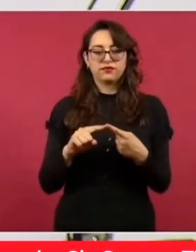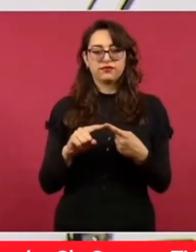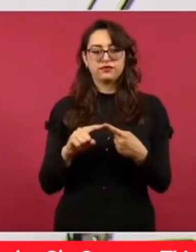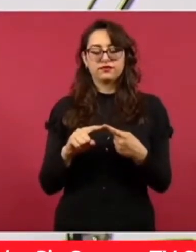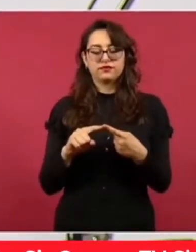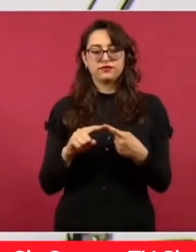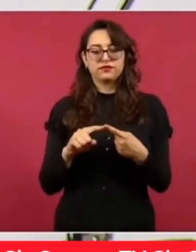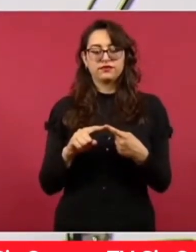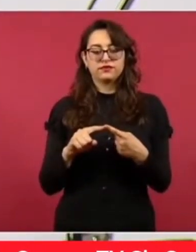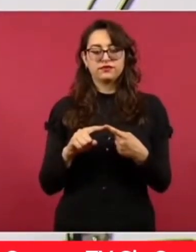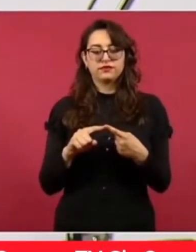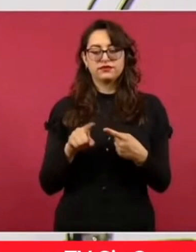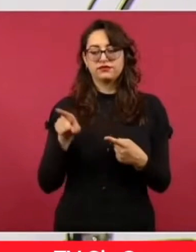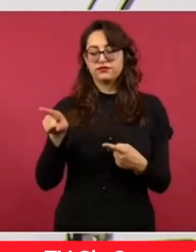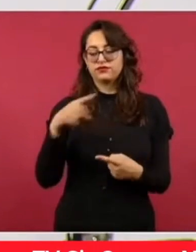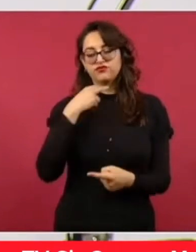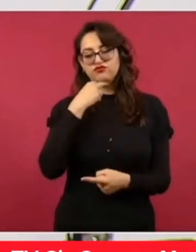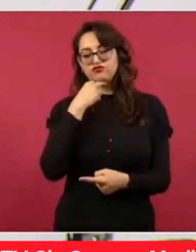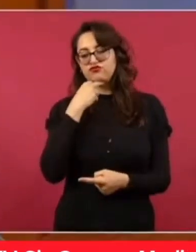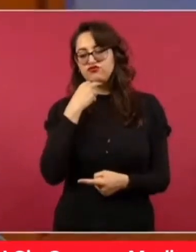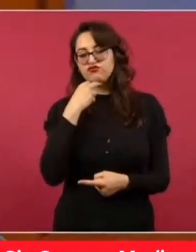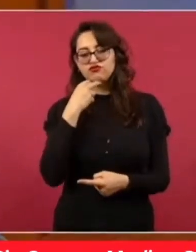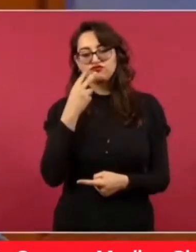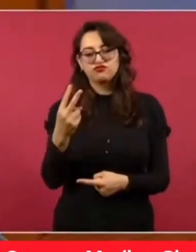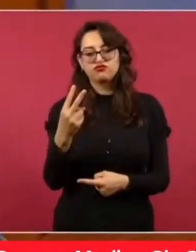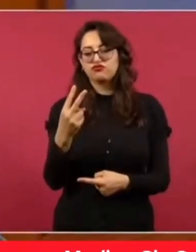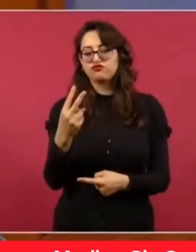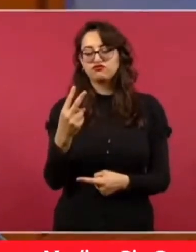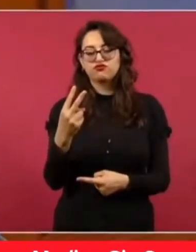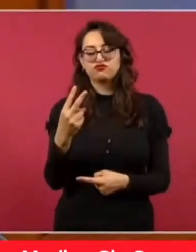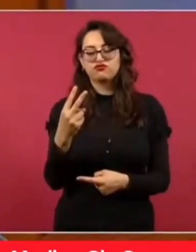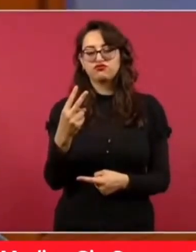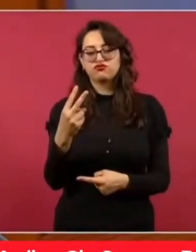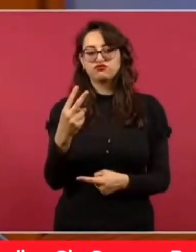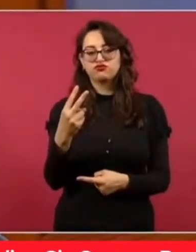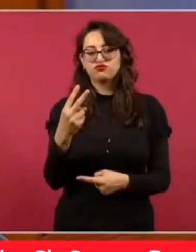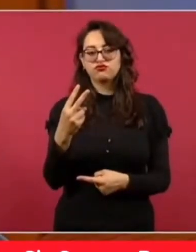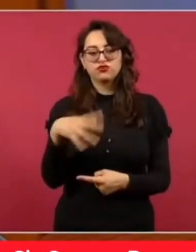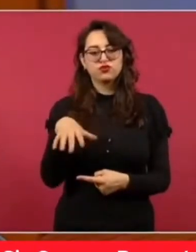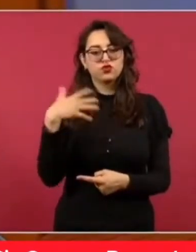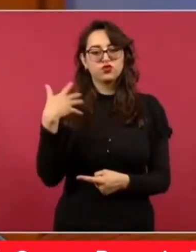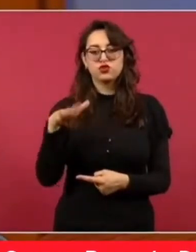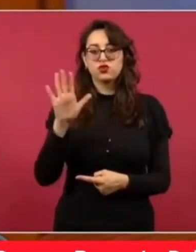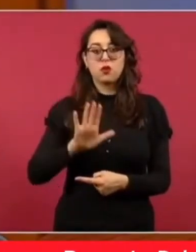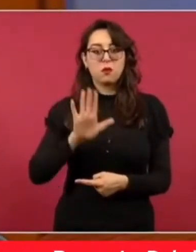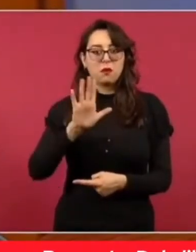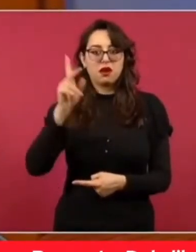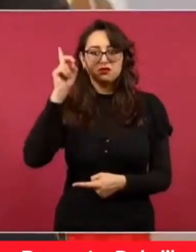una voz de diosa.